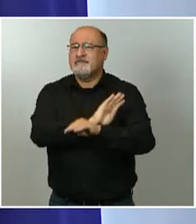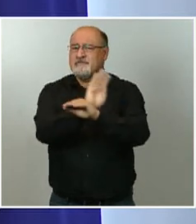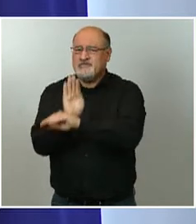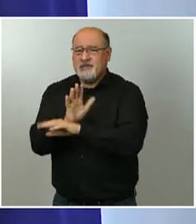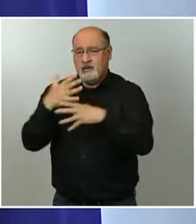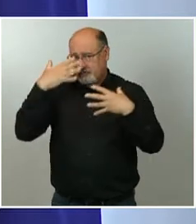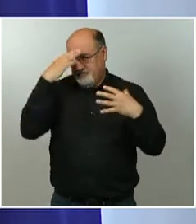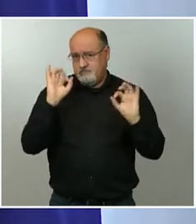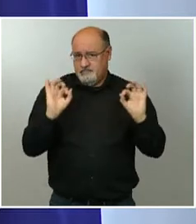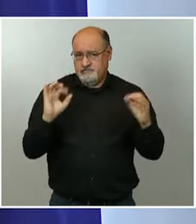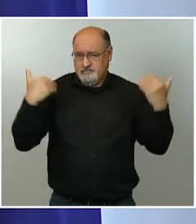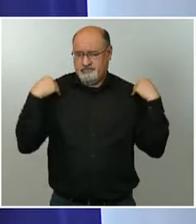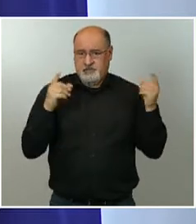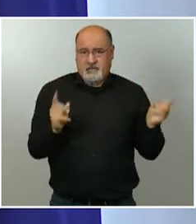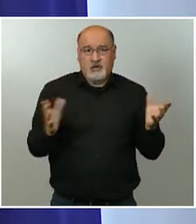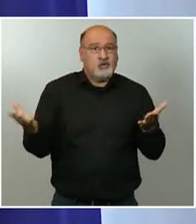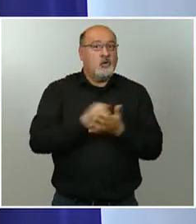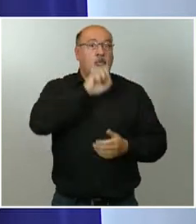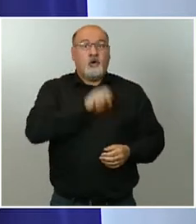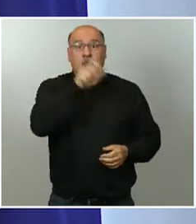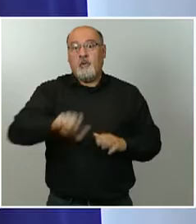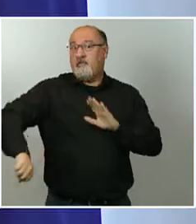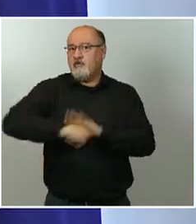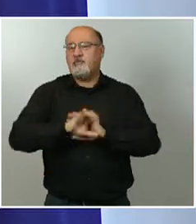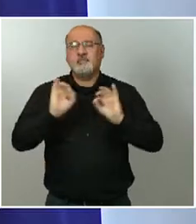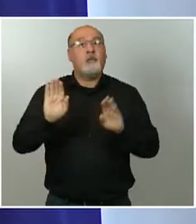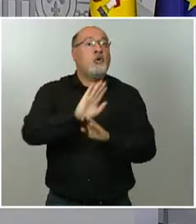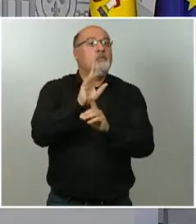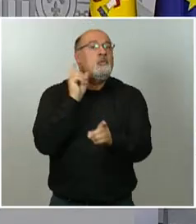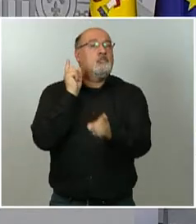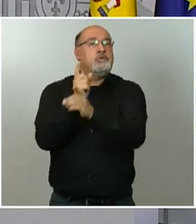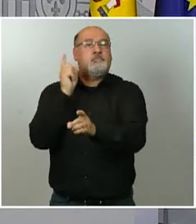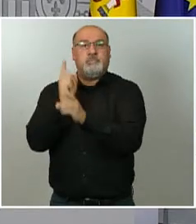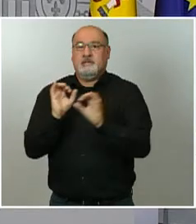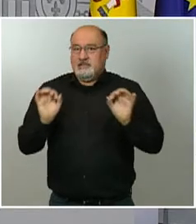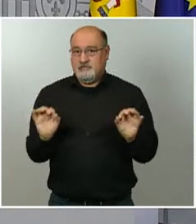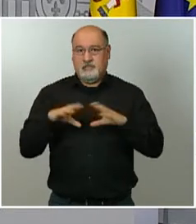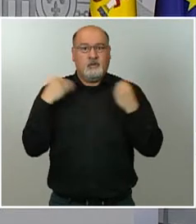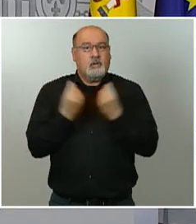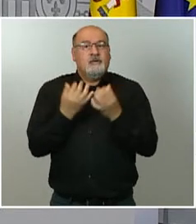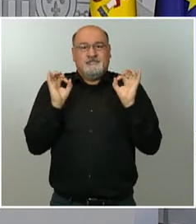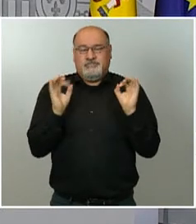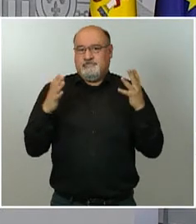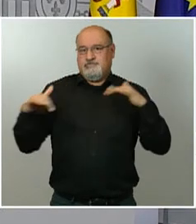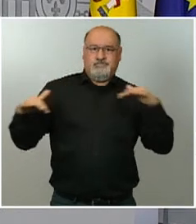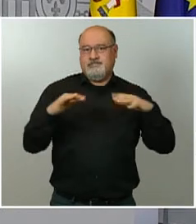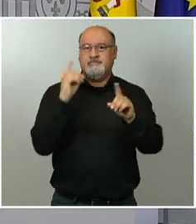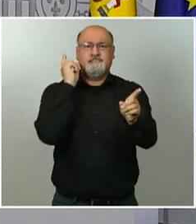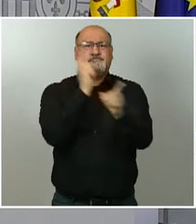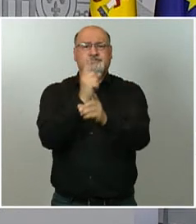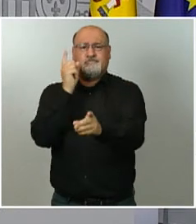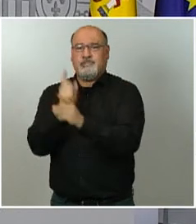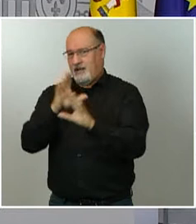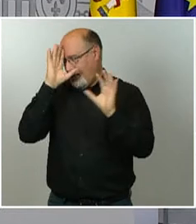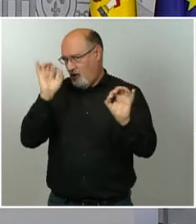aficionados, sobre todo en la última, cuando se produzcan las celebraciones, digamos, lógicas por